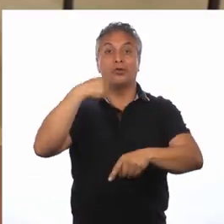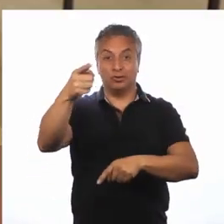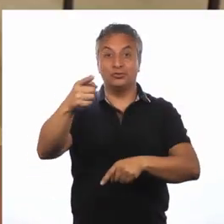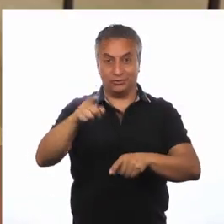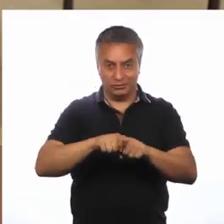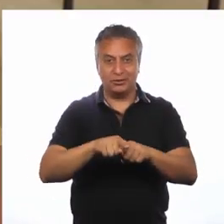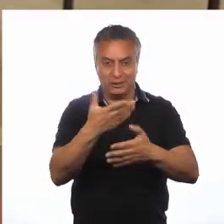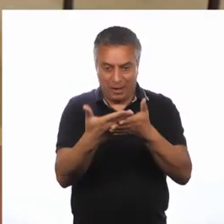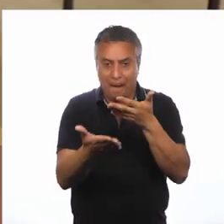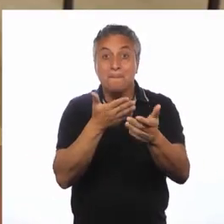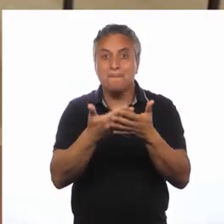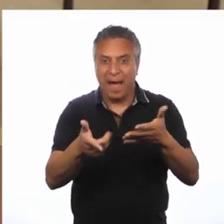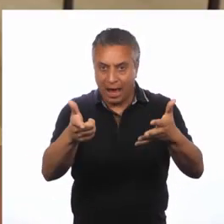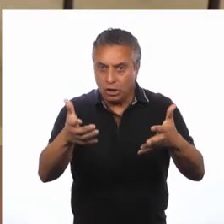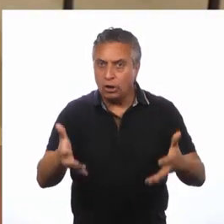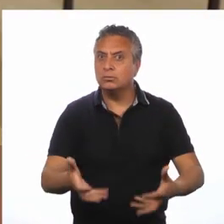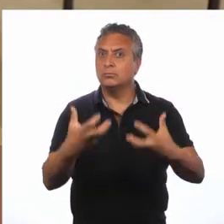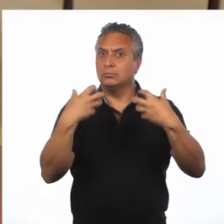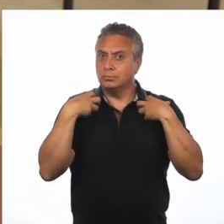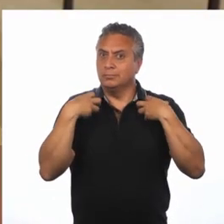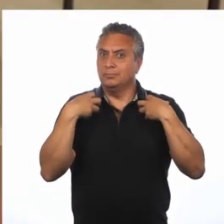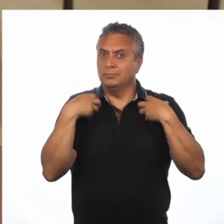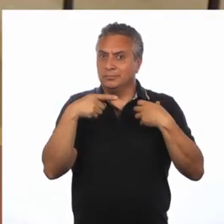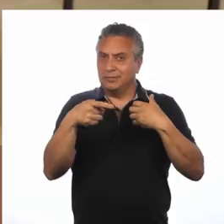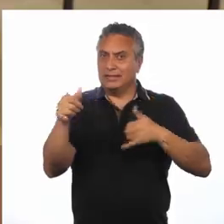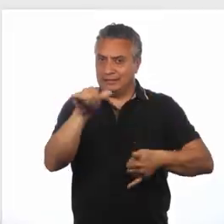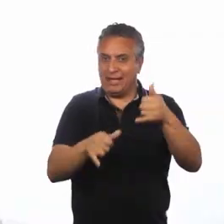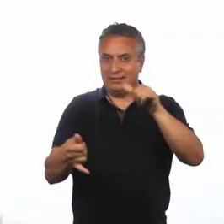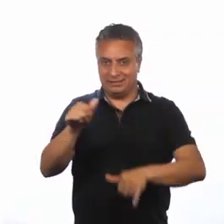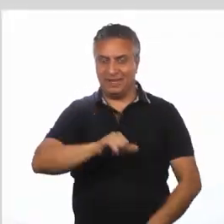Manos a la ciencia De la